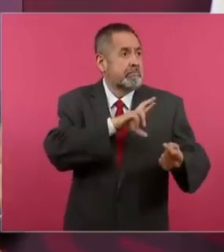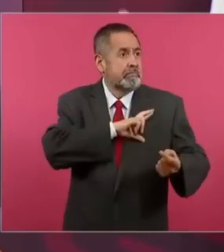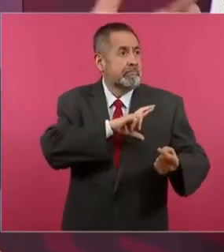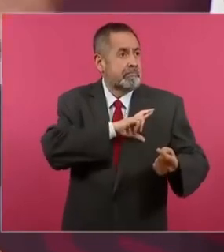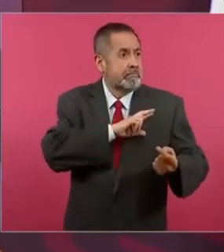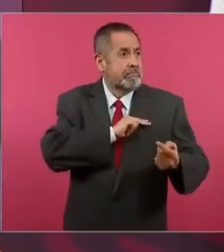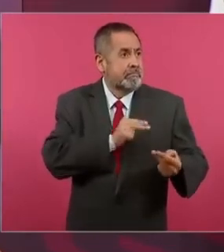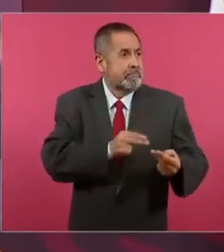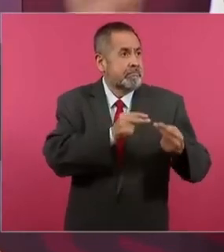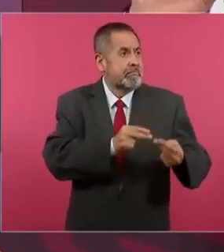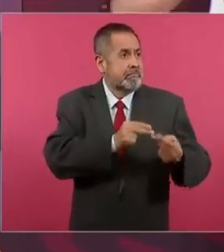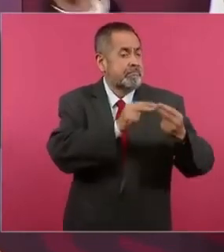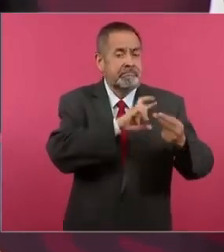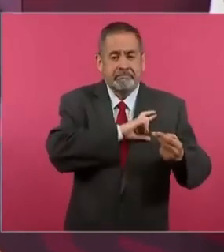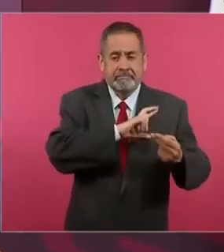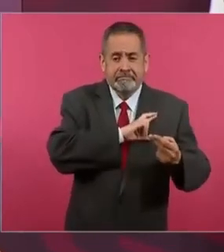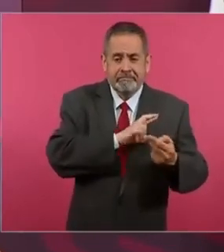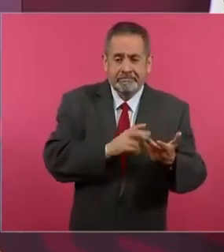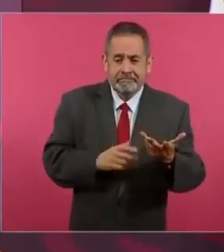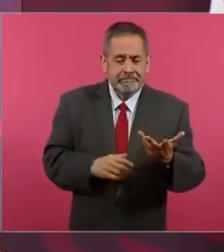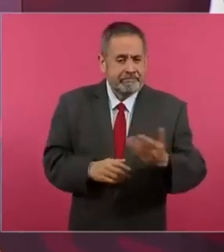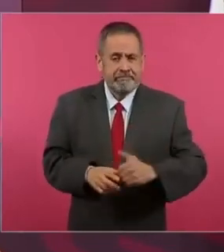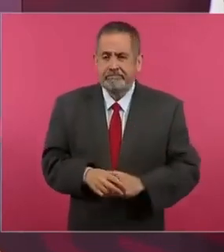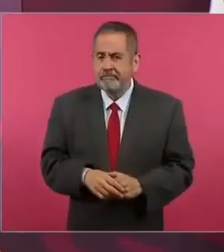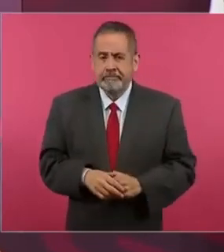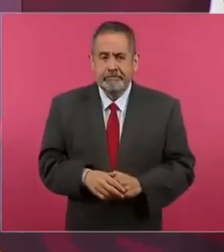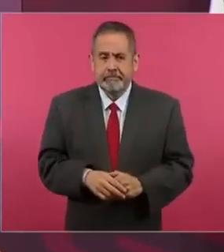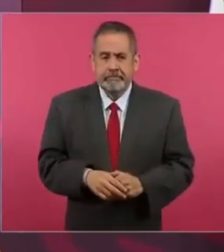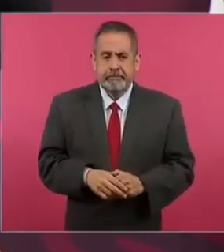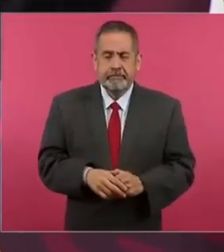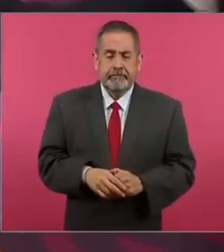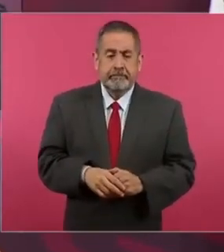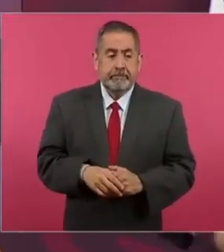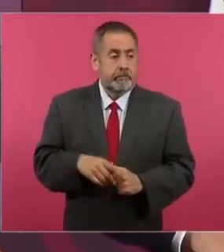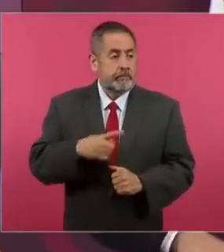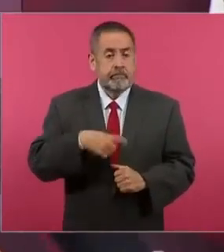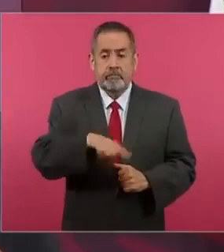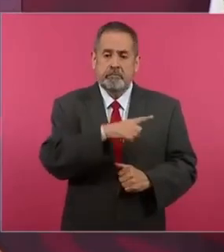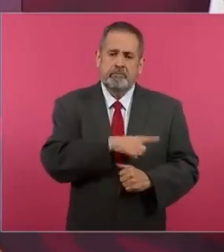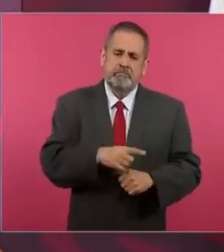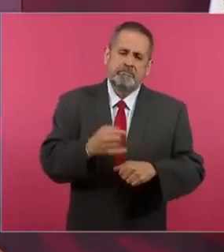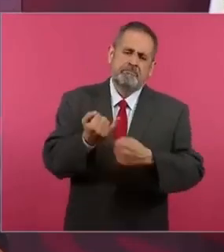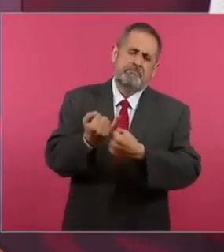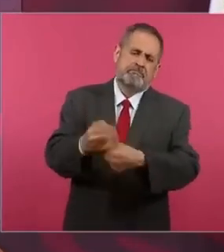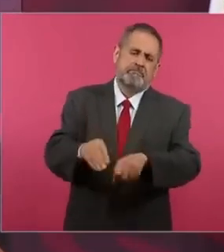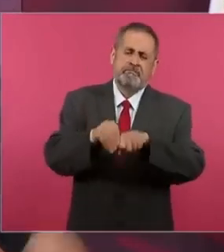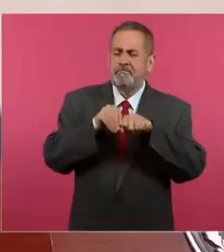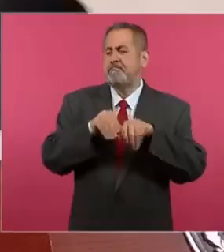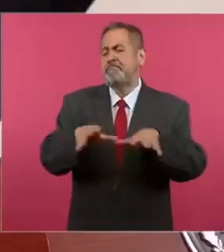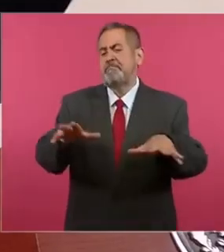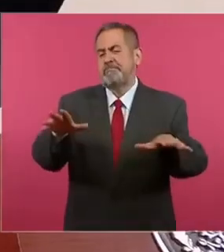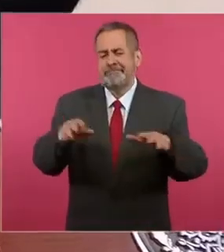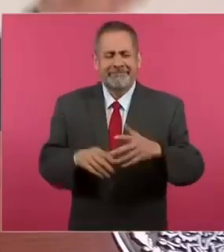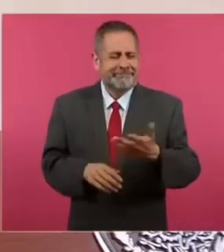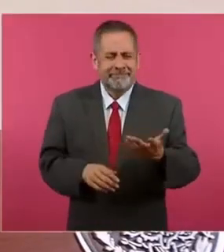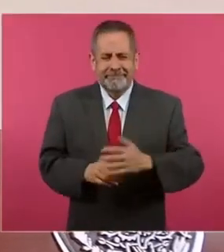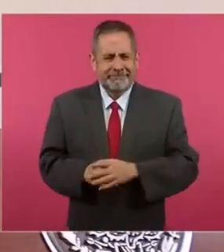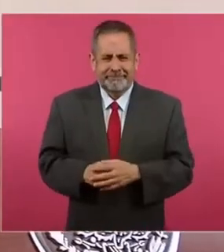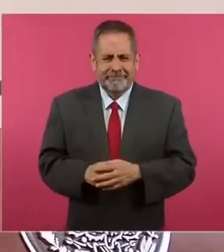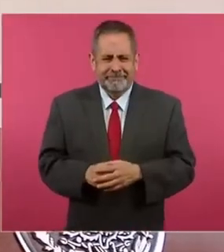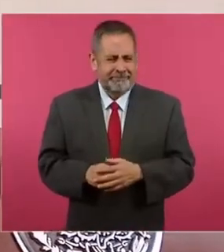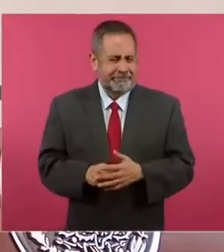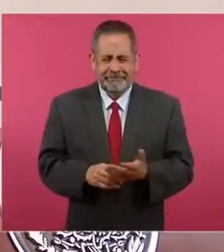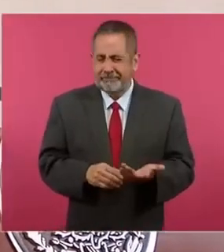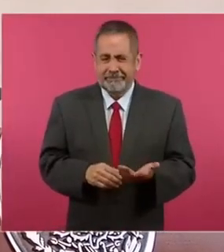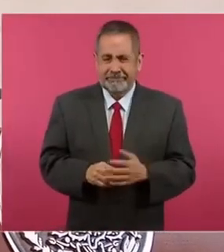Y lo que difundieron por todos lados, un supuesto dicho